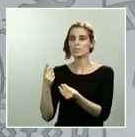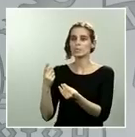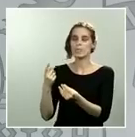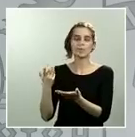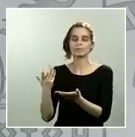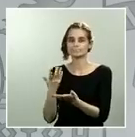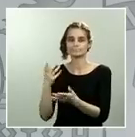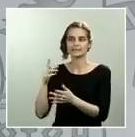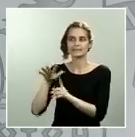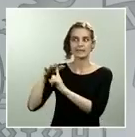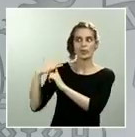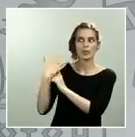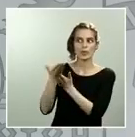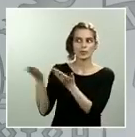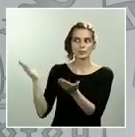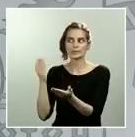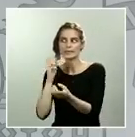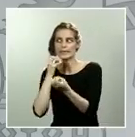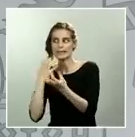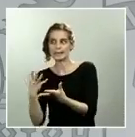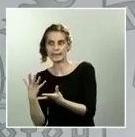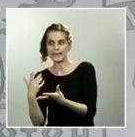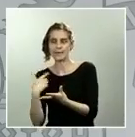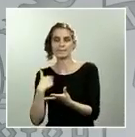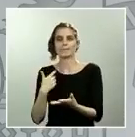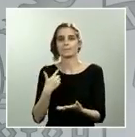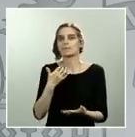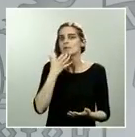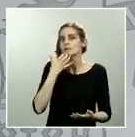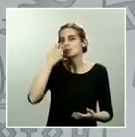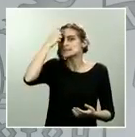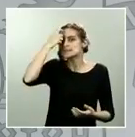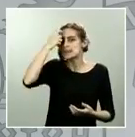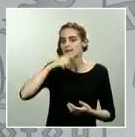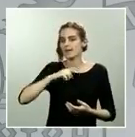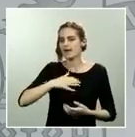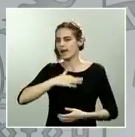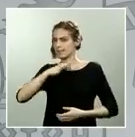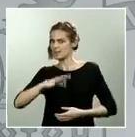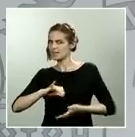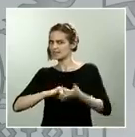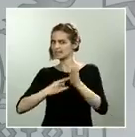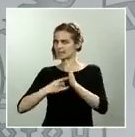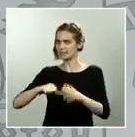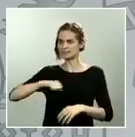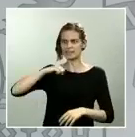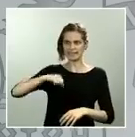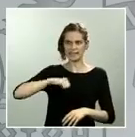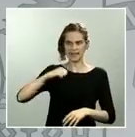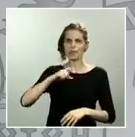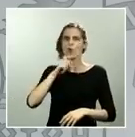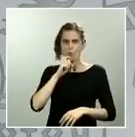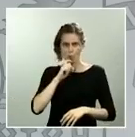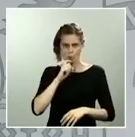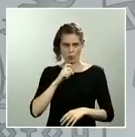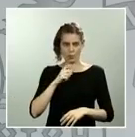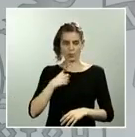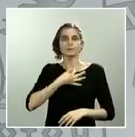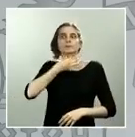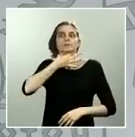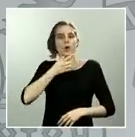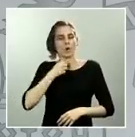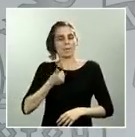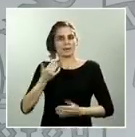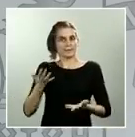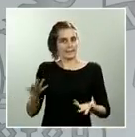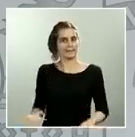de nuestro sistema sanitario para abordar la enfermedad que en este momento se pudiera expresar. Y, en segundo lugar,